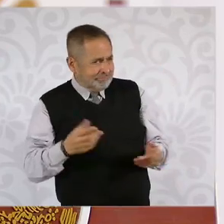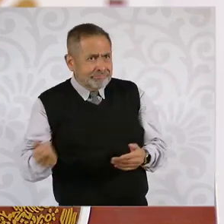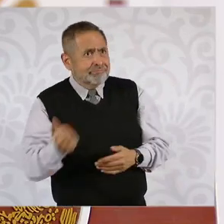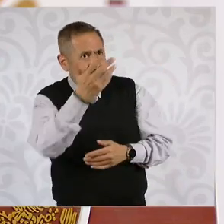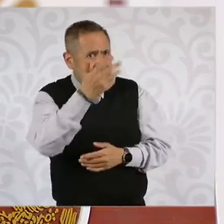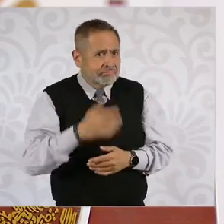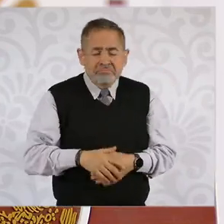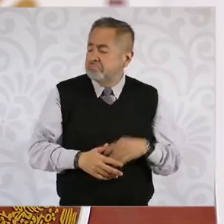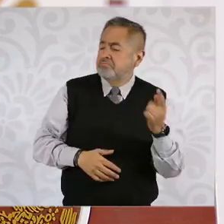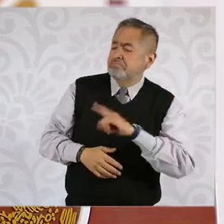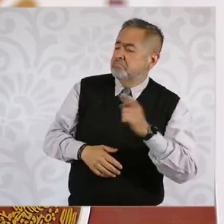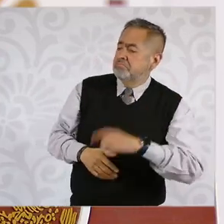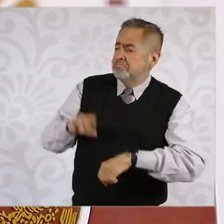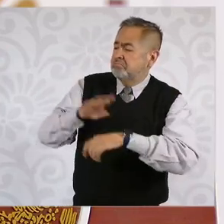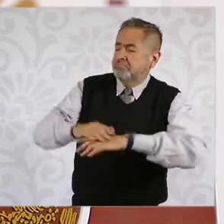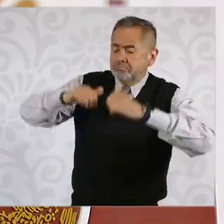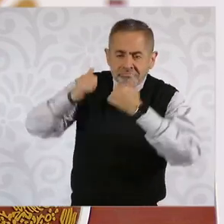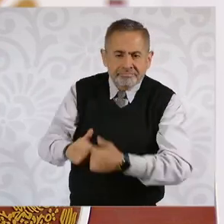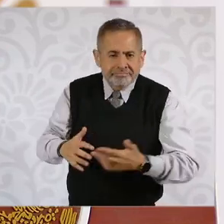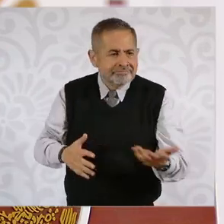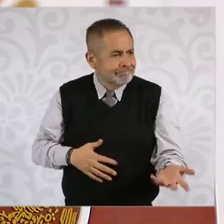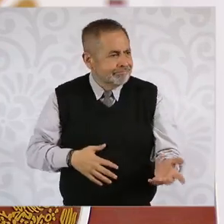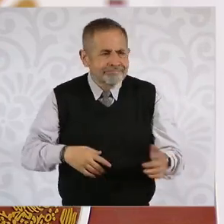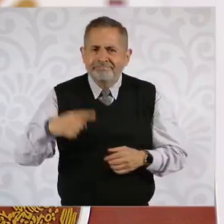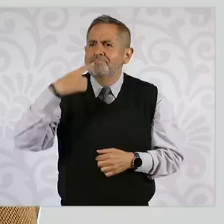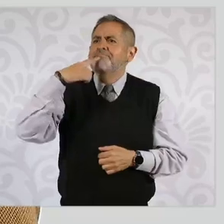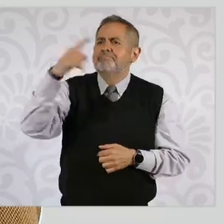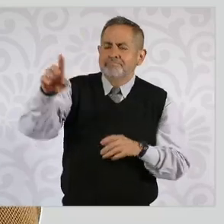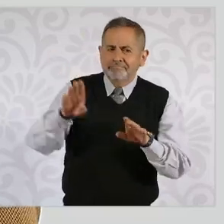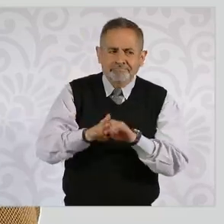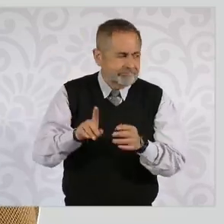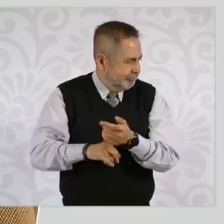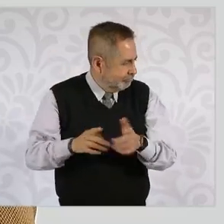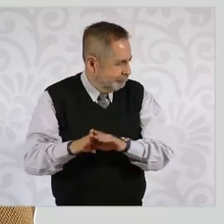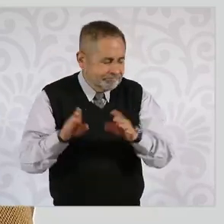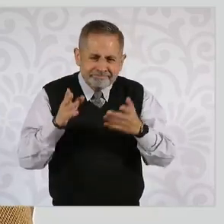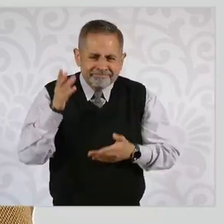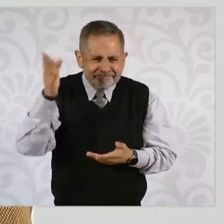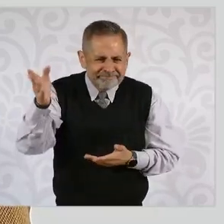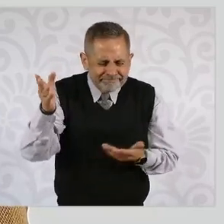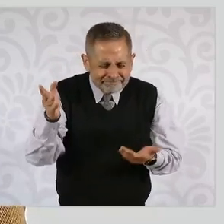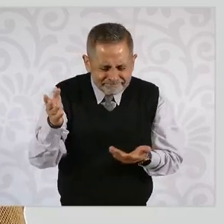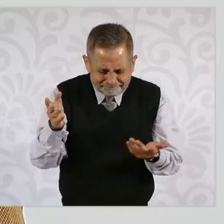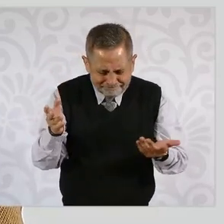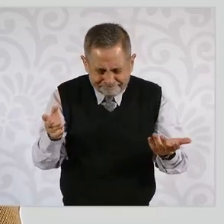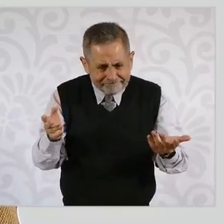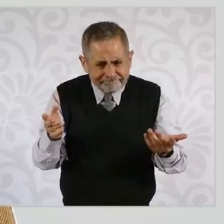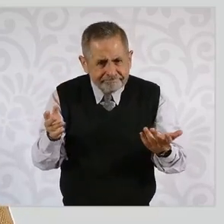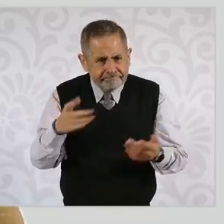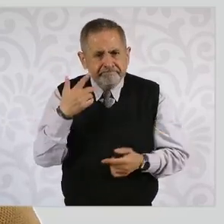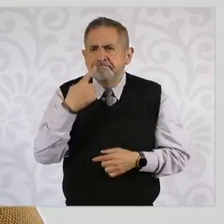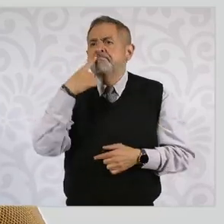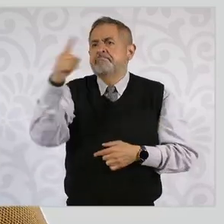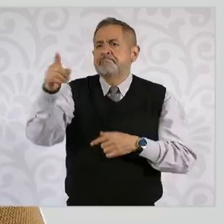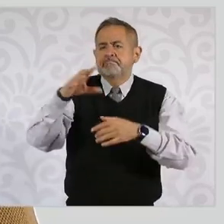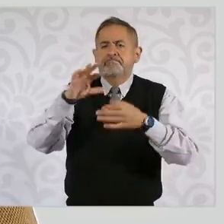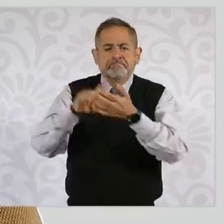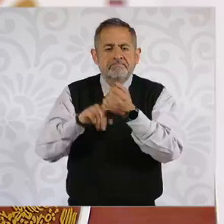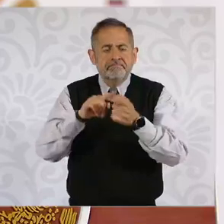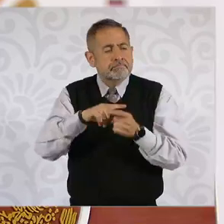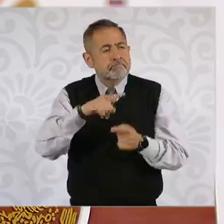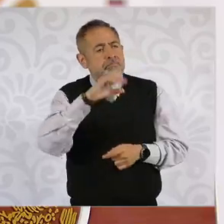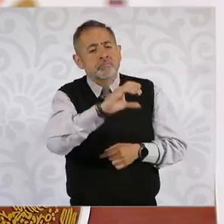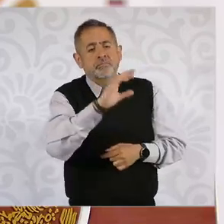se hizo la denuncia ante el